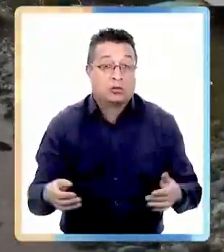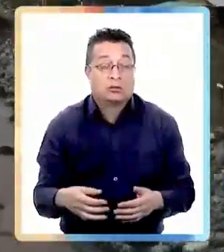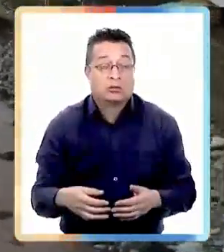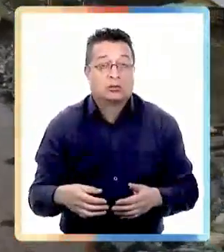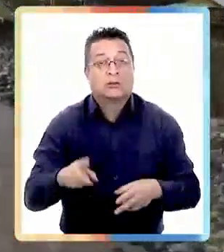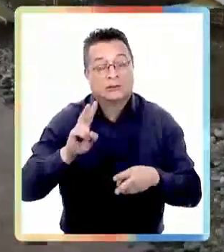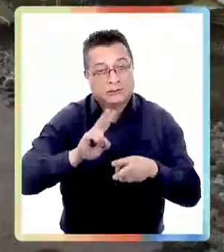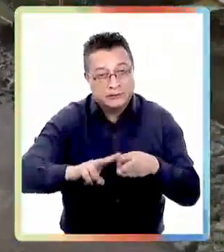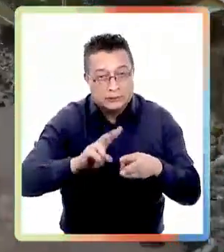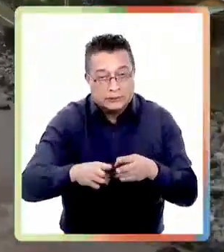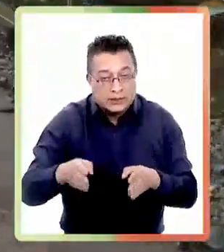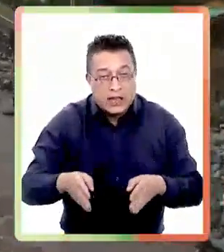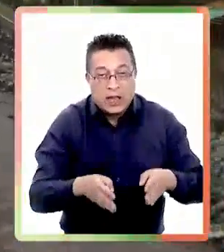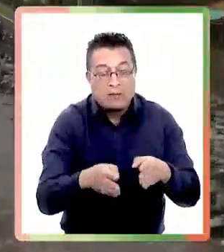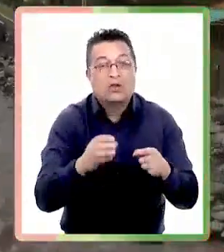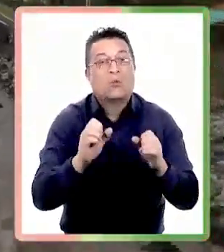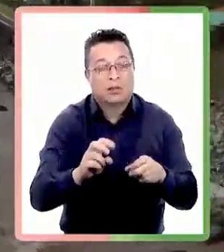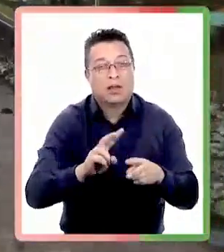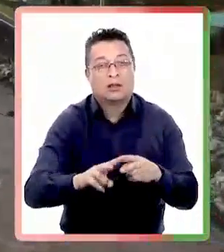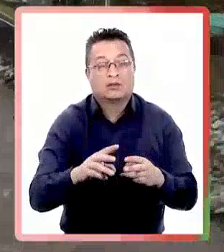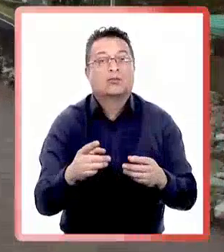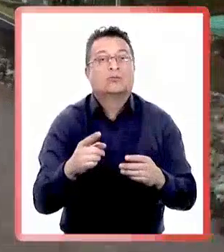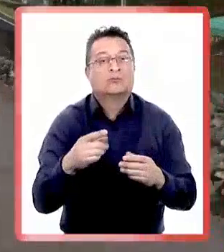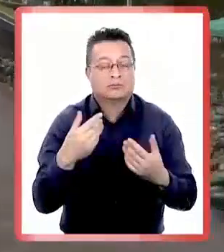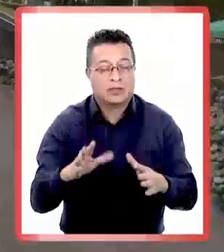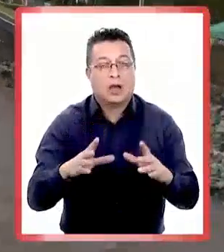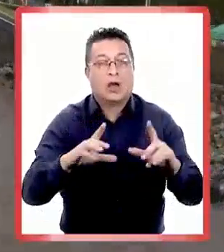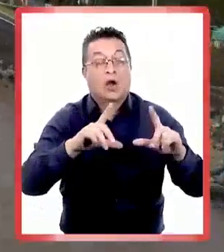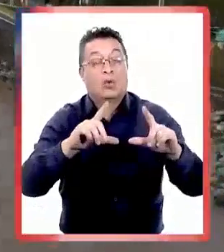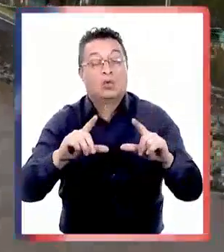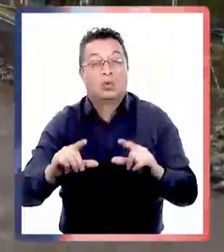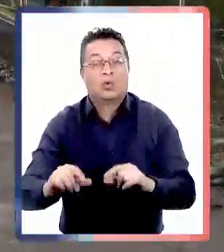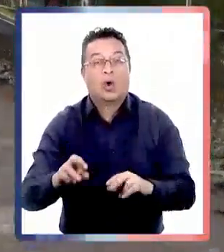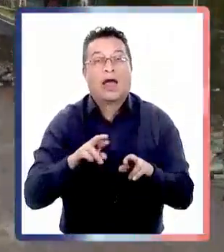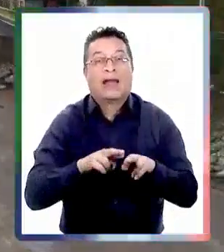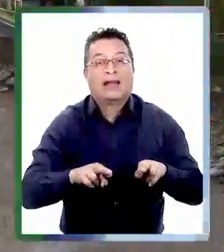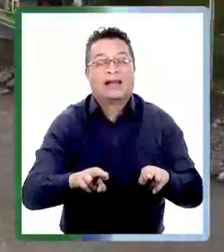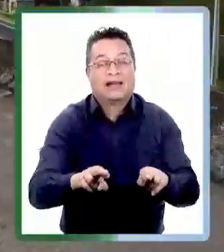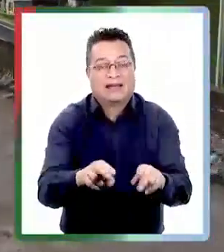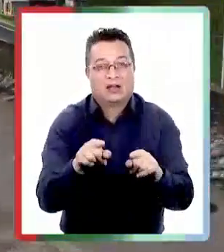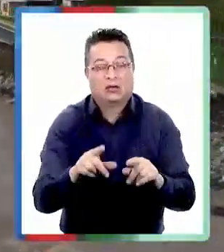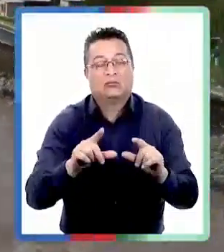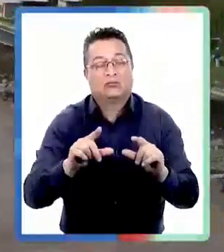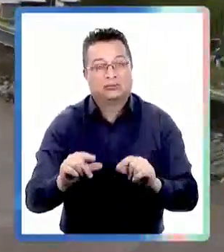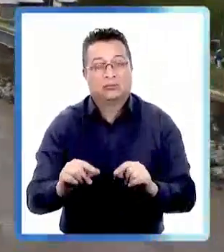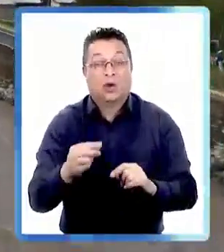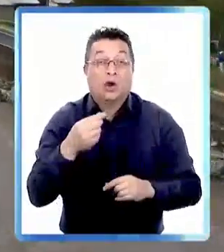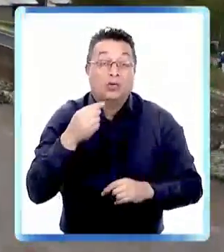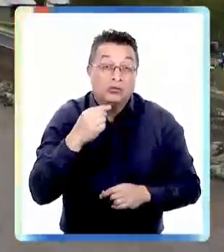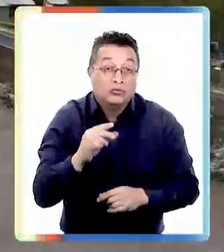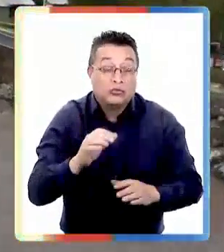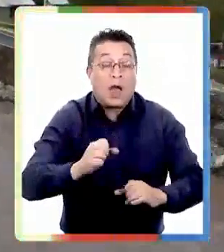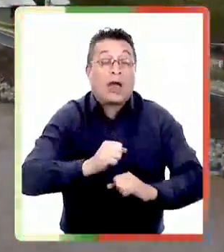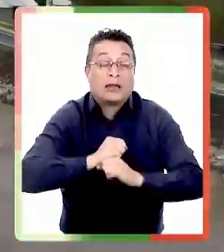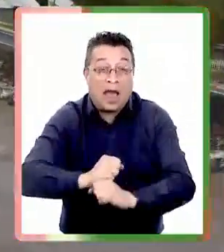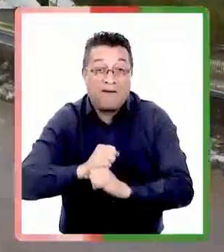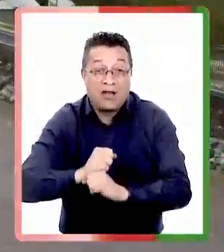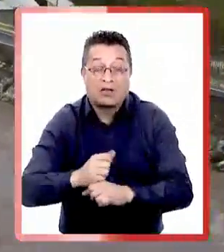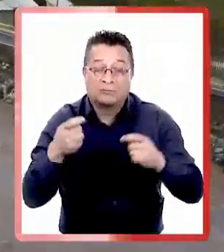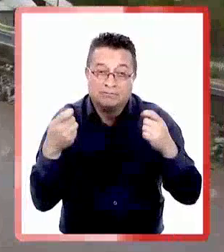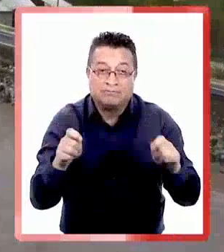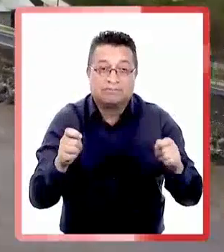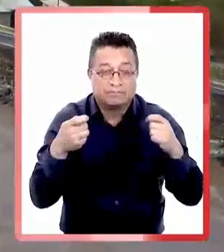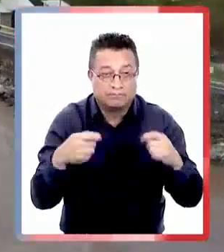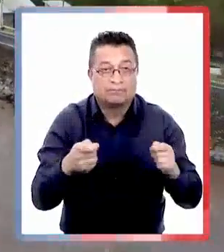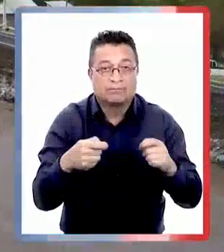rutas solo se podrá realizar una vez que bajen los cauces de los ríos y estero de la zona por lo pronto a caballo se intenta llegar a los poblados que están